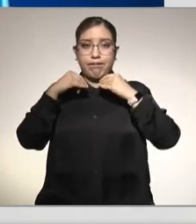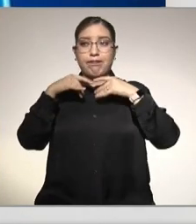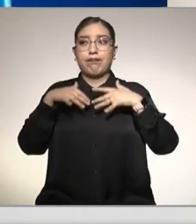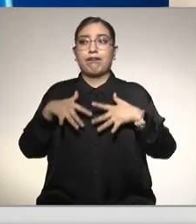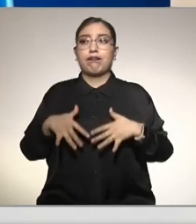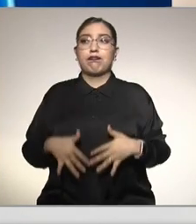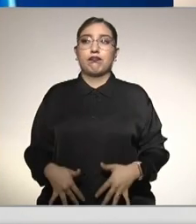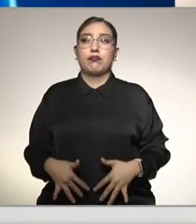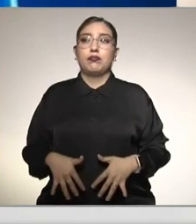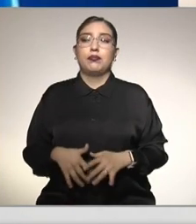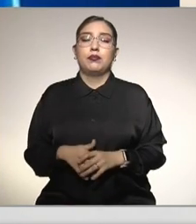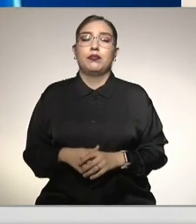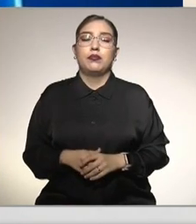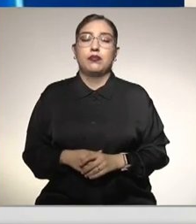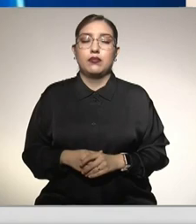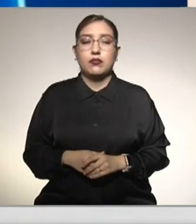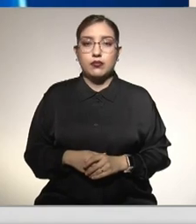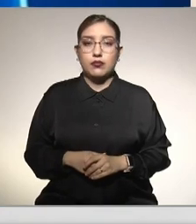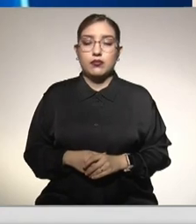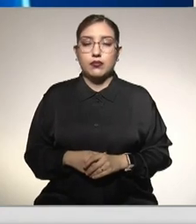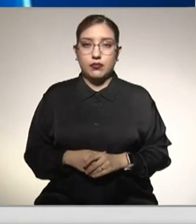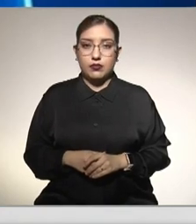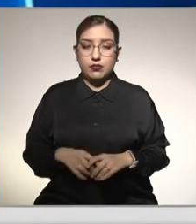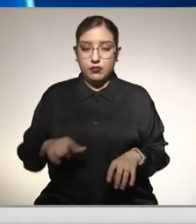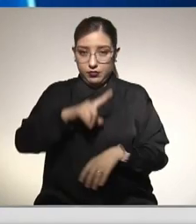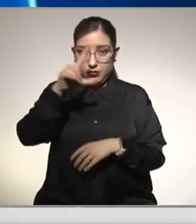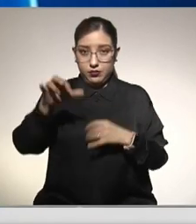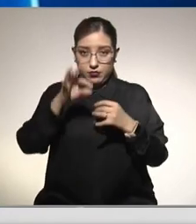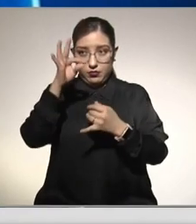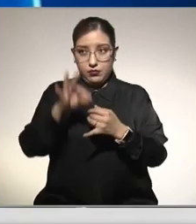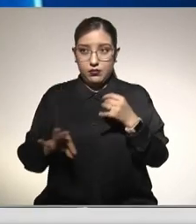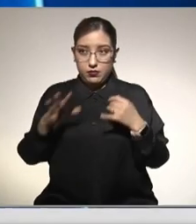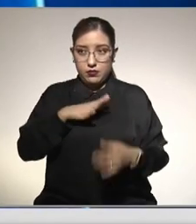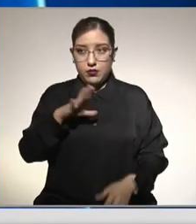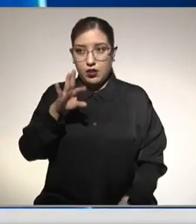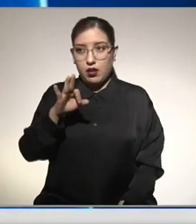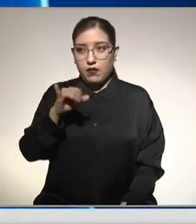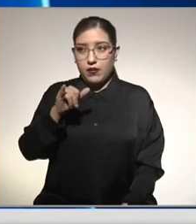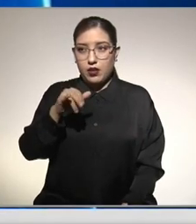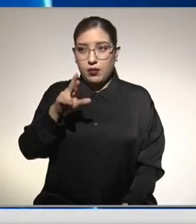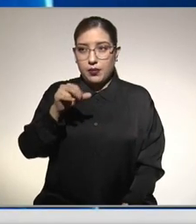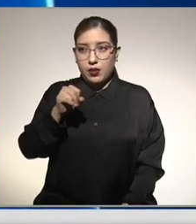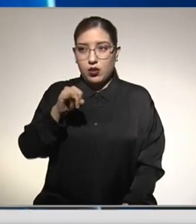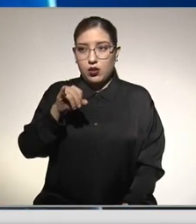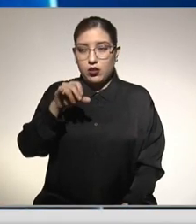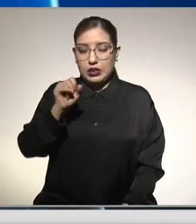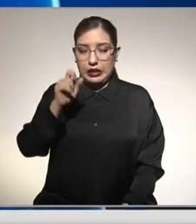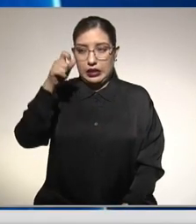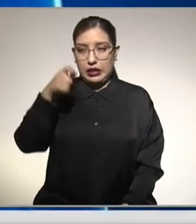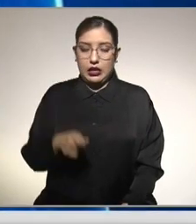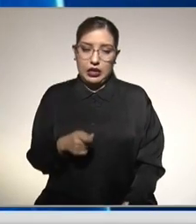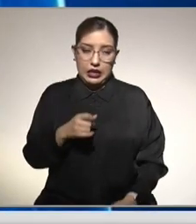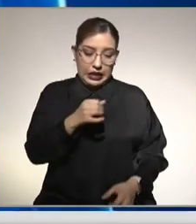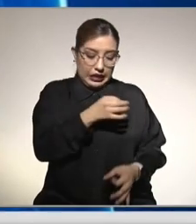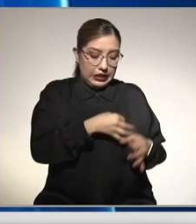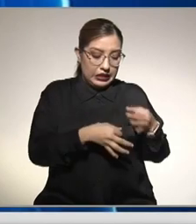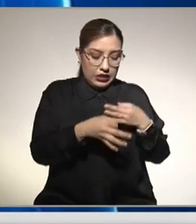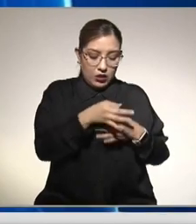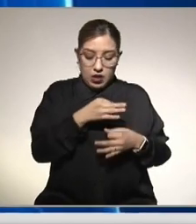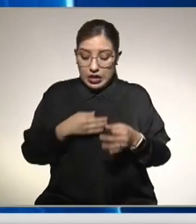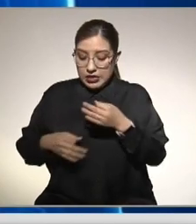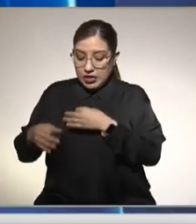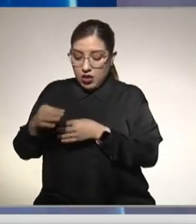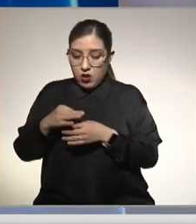Valonización y por último la presencia de fibrosis entre inflamación entre una célula hepática y otra se van